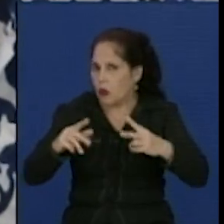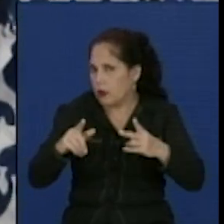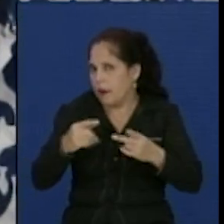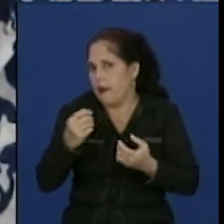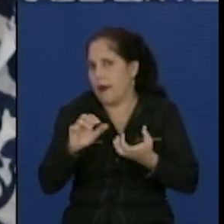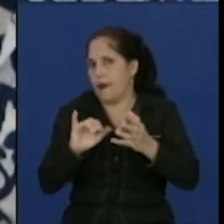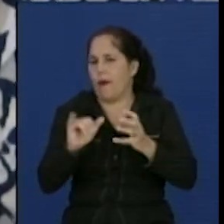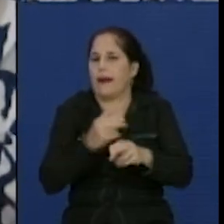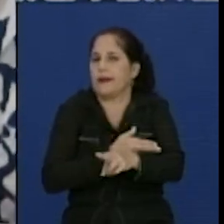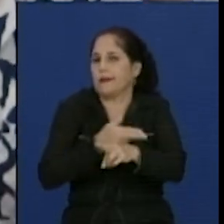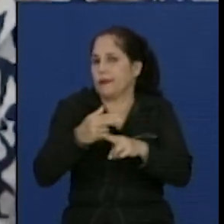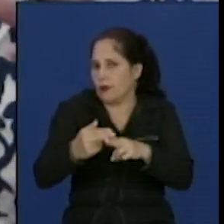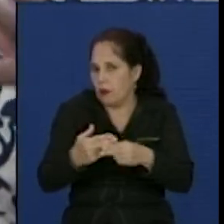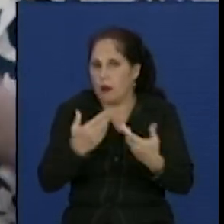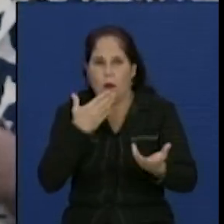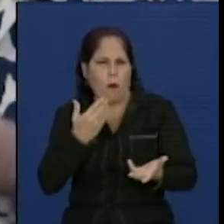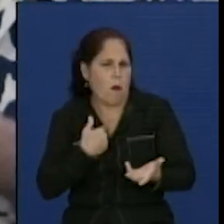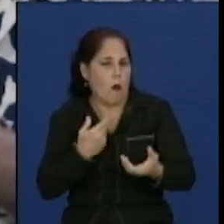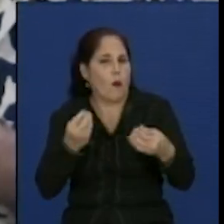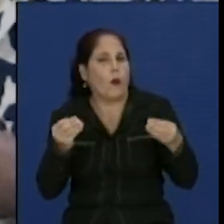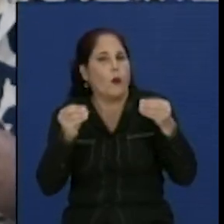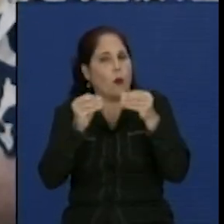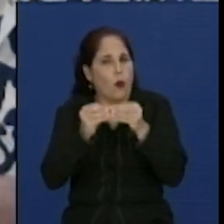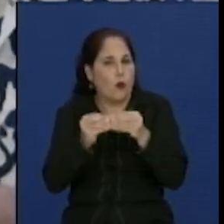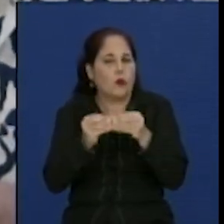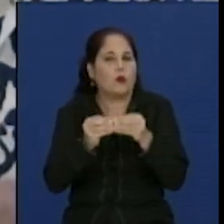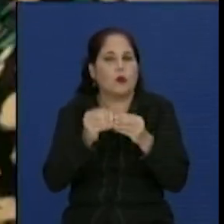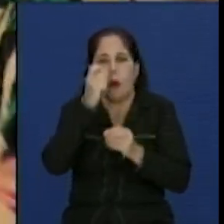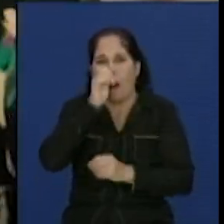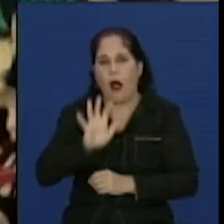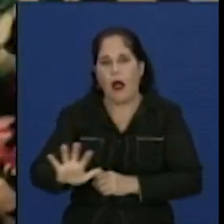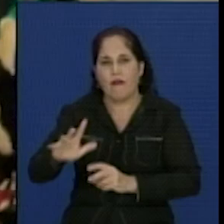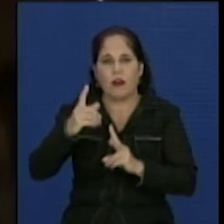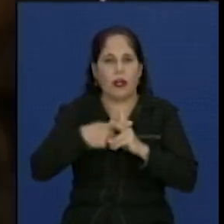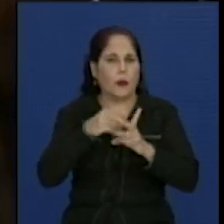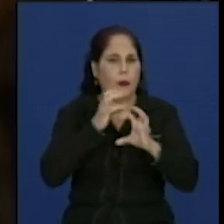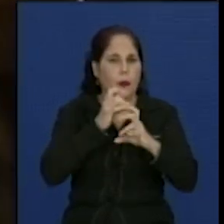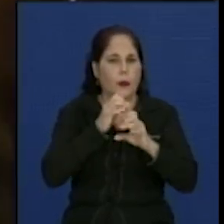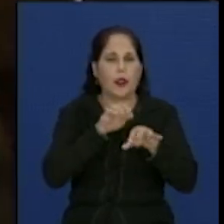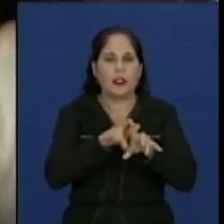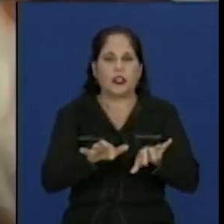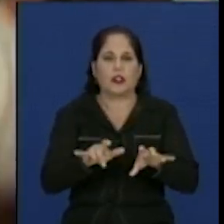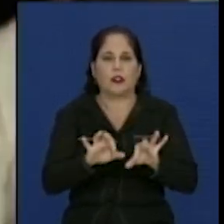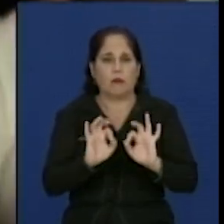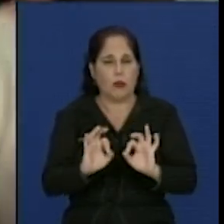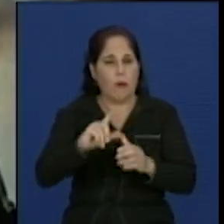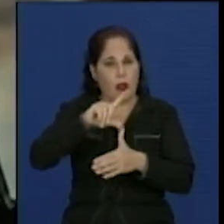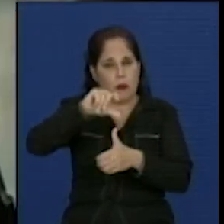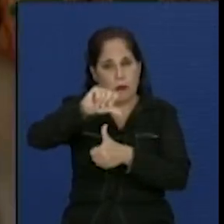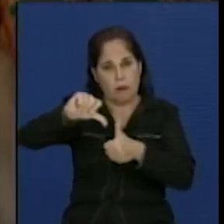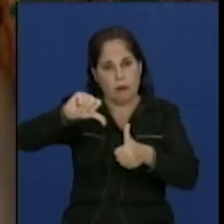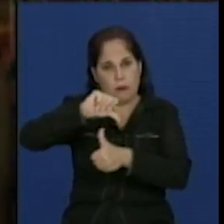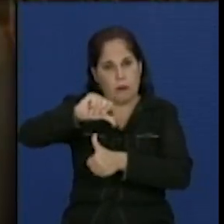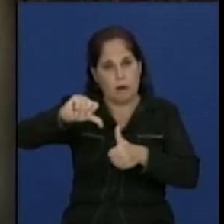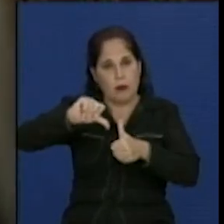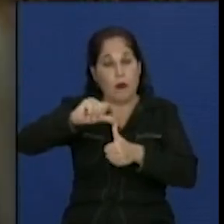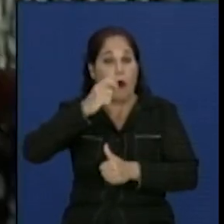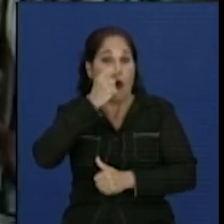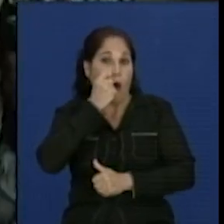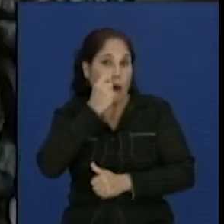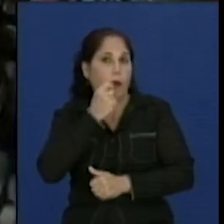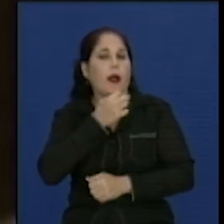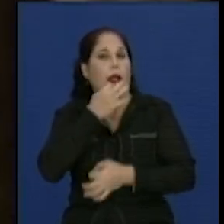esta historia de cómo se junta la música afro-cubana con el jazz. Con el abrazo a la música de Latinoamérica y el Caribe, Andrés Levín